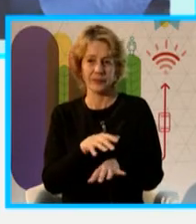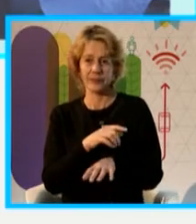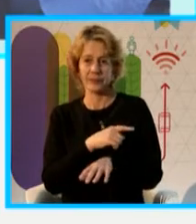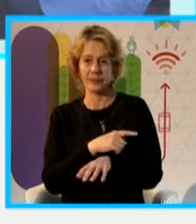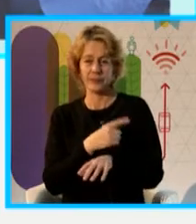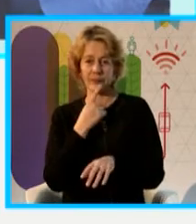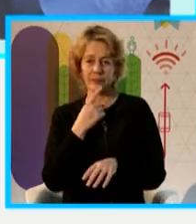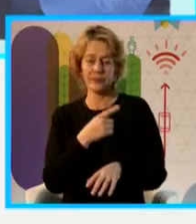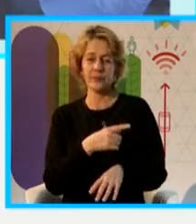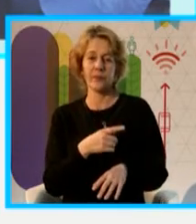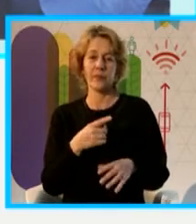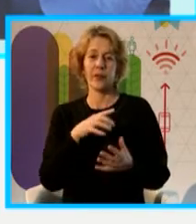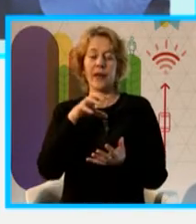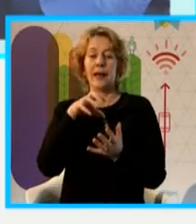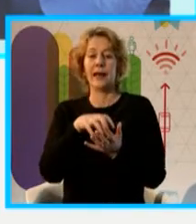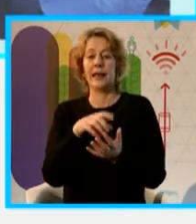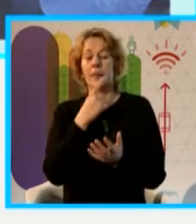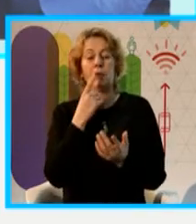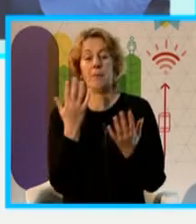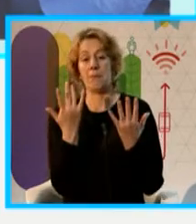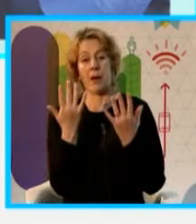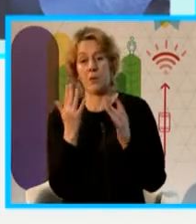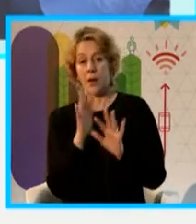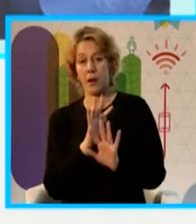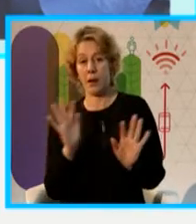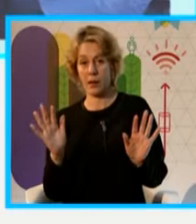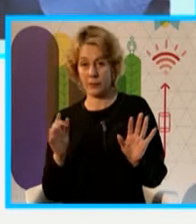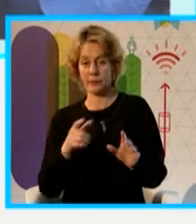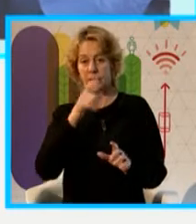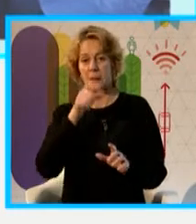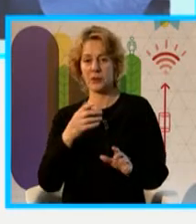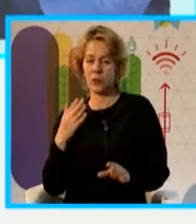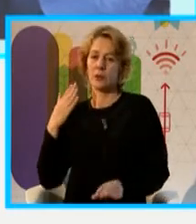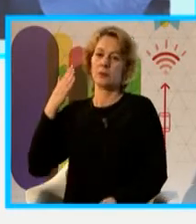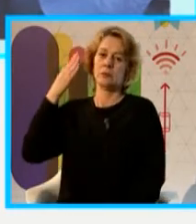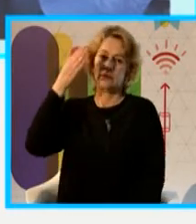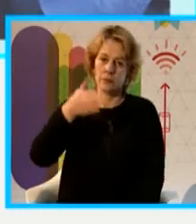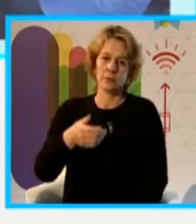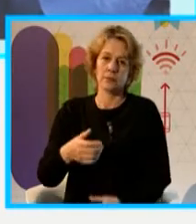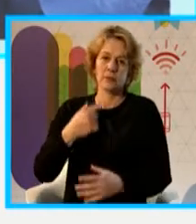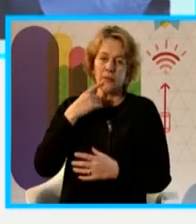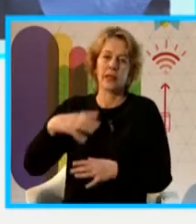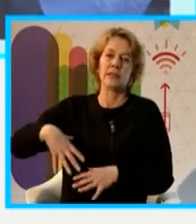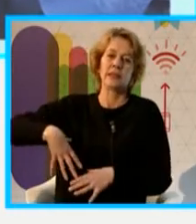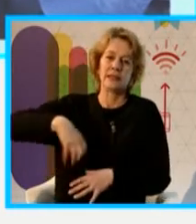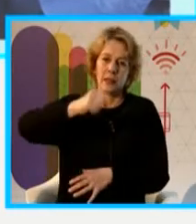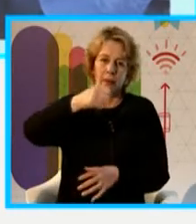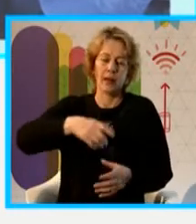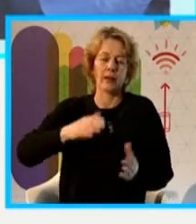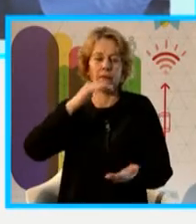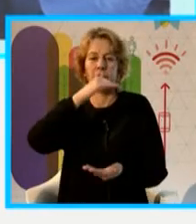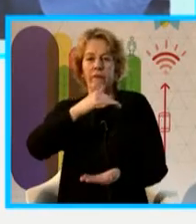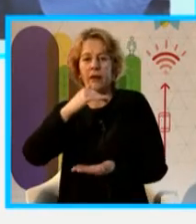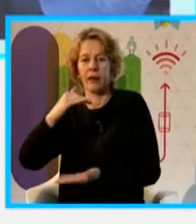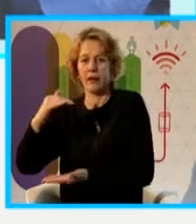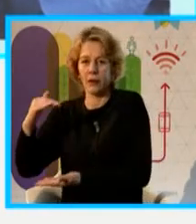Son equipos que trabajan en forma manual. El operador tenía que ir hasta la estación, llevar sus filtros o llevar los frascos que